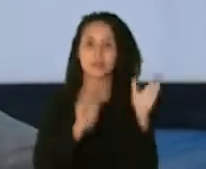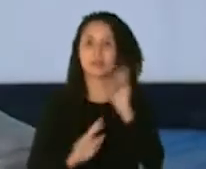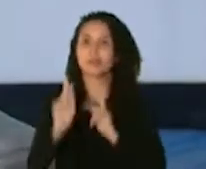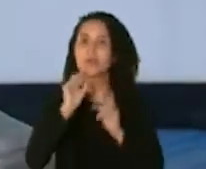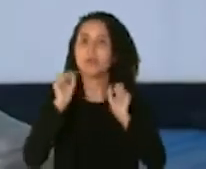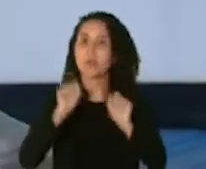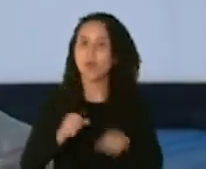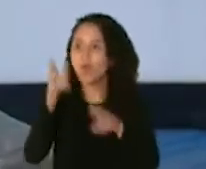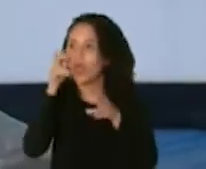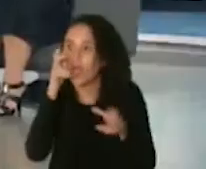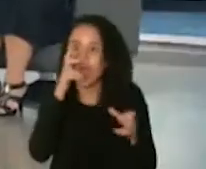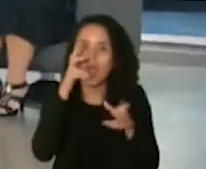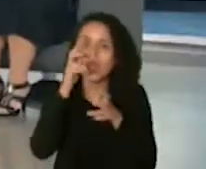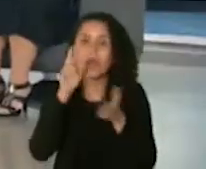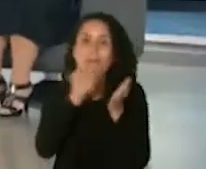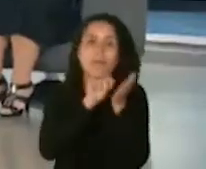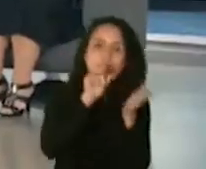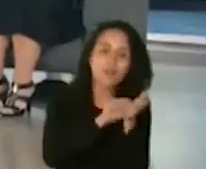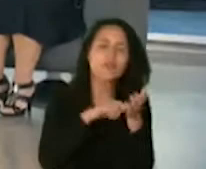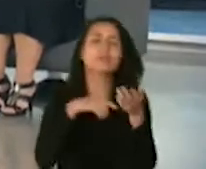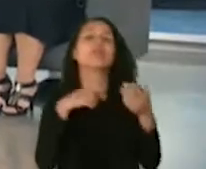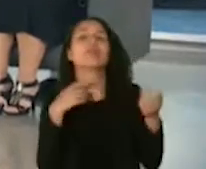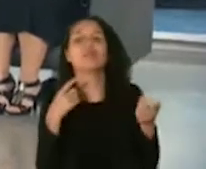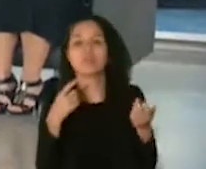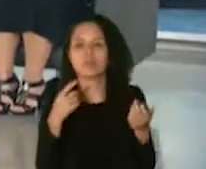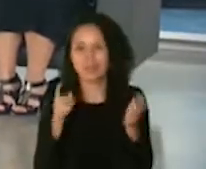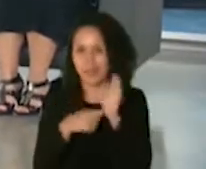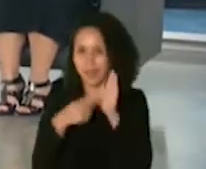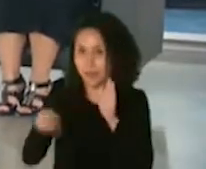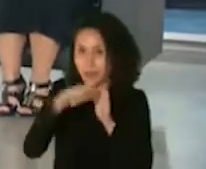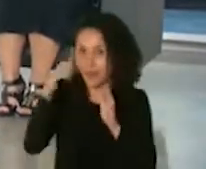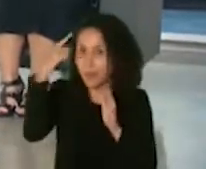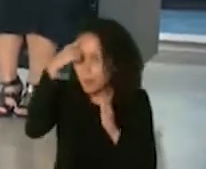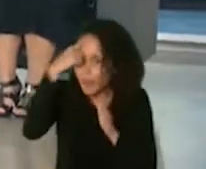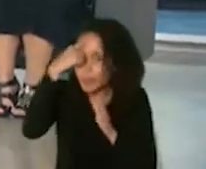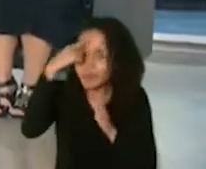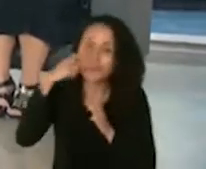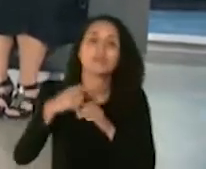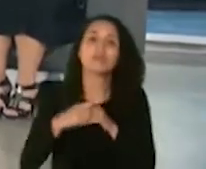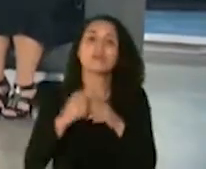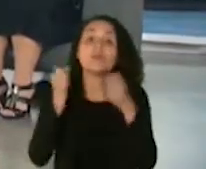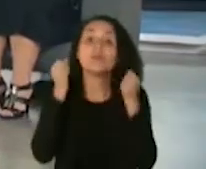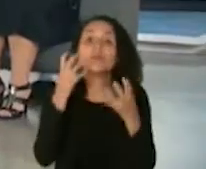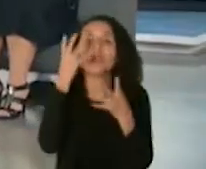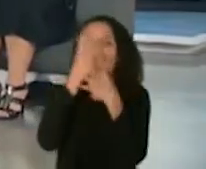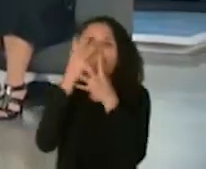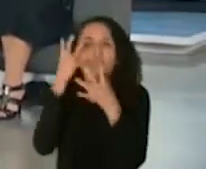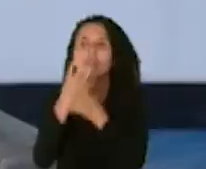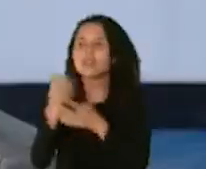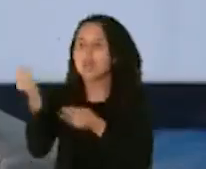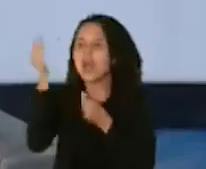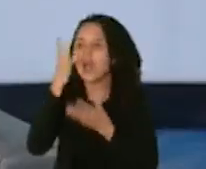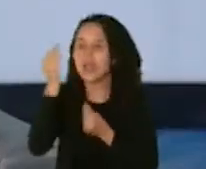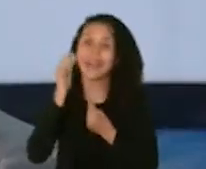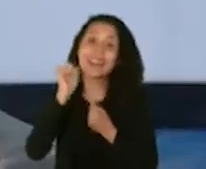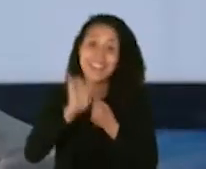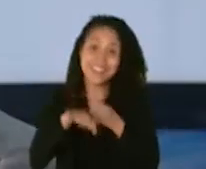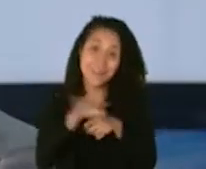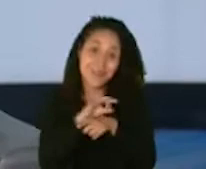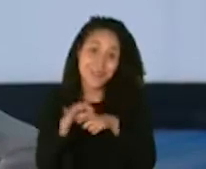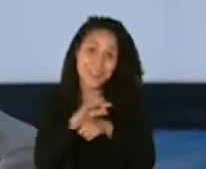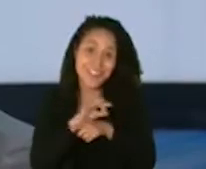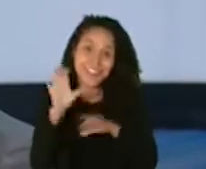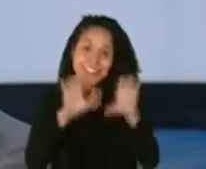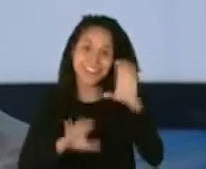científica todos los días en los periódicos y a veces ustedes piensan que tanta noticia que sale así es que funciona la ciencia